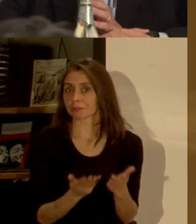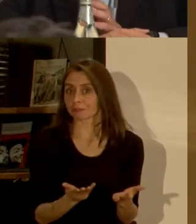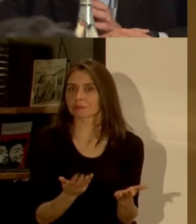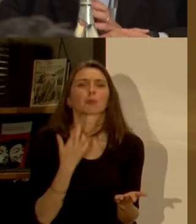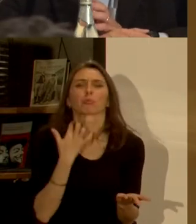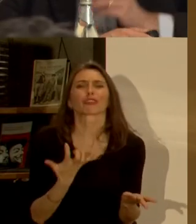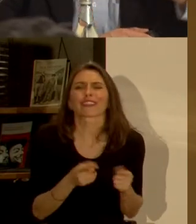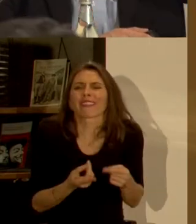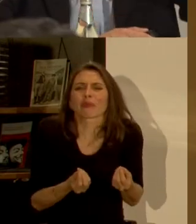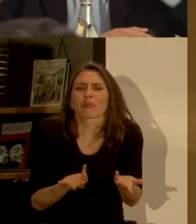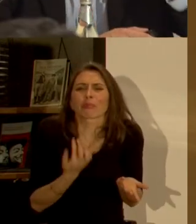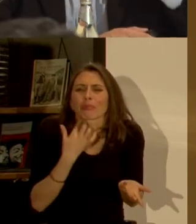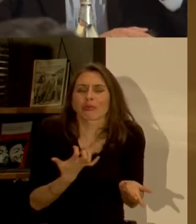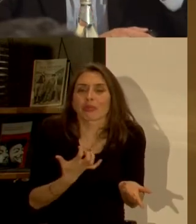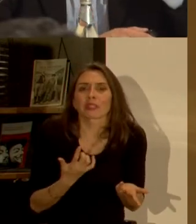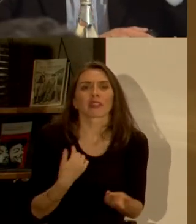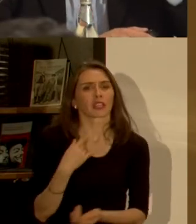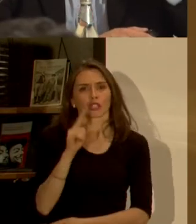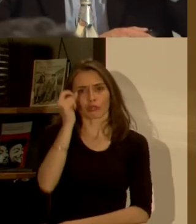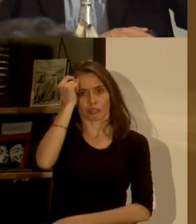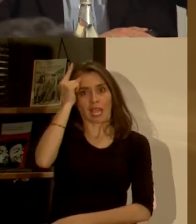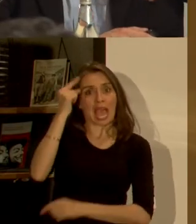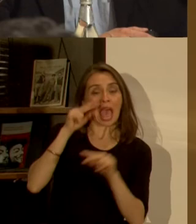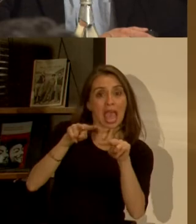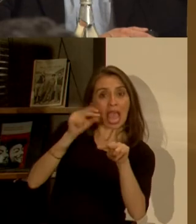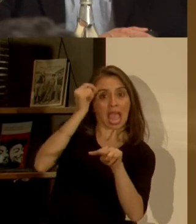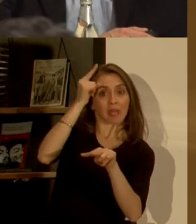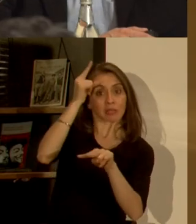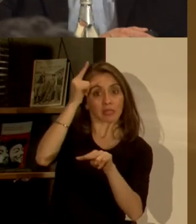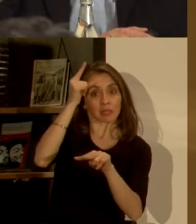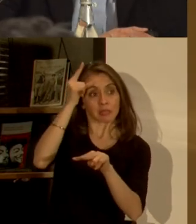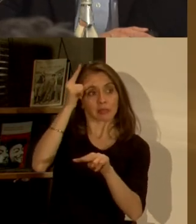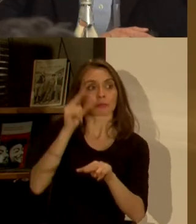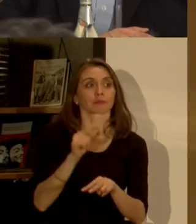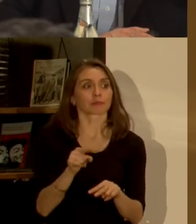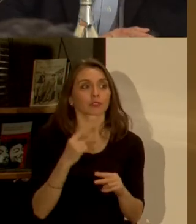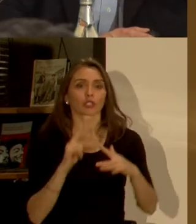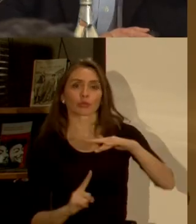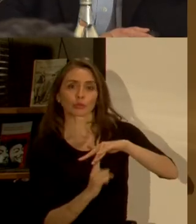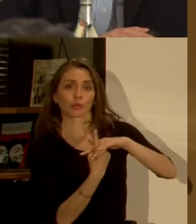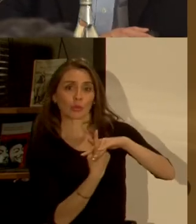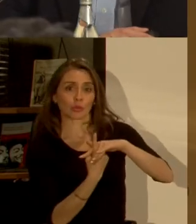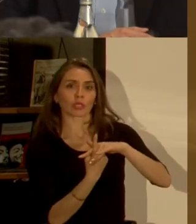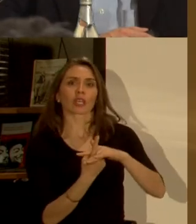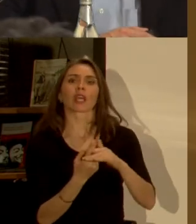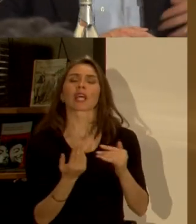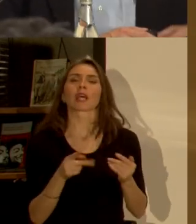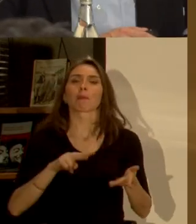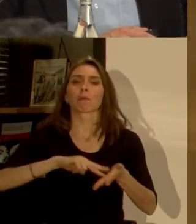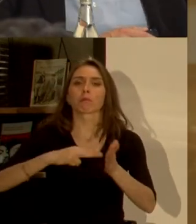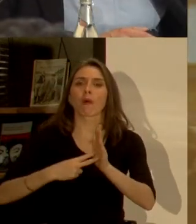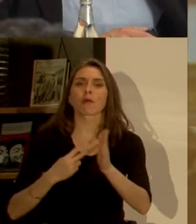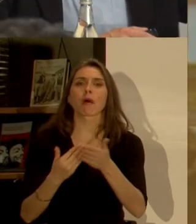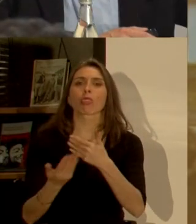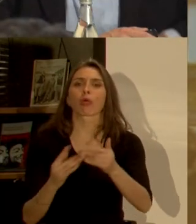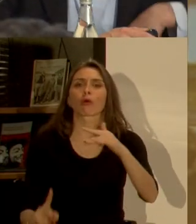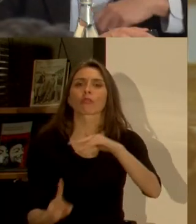¿por qué se produce esto? porque si yo no entiendo esto no voy entender primero el origen pero además la evolución de este problema